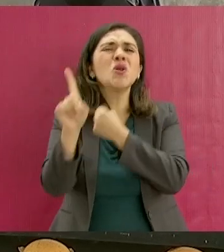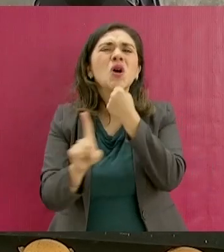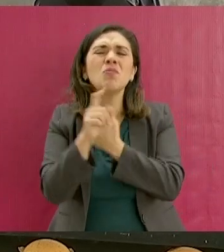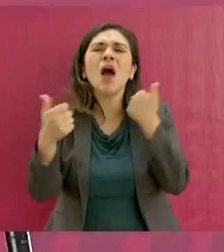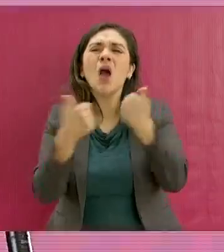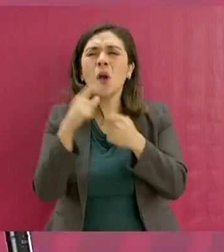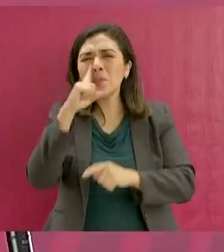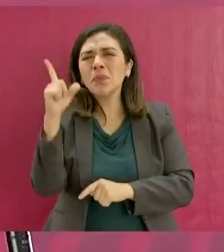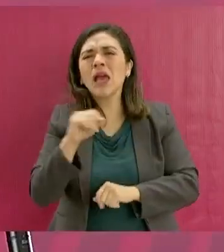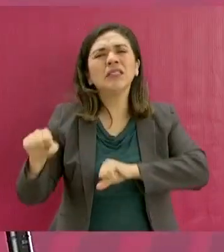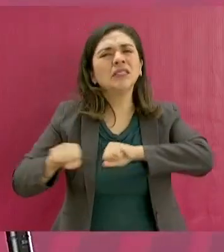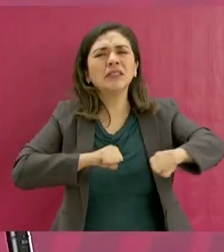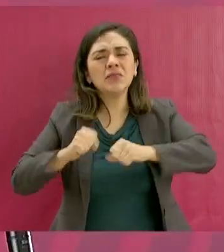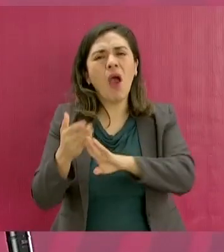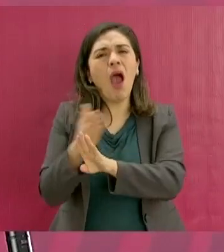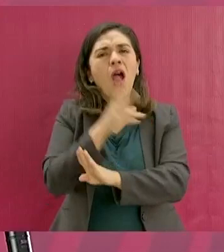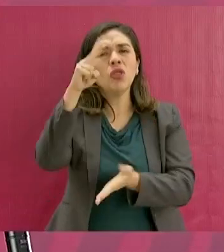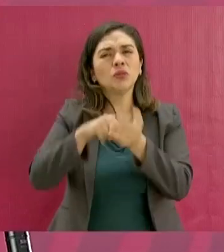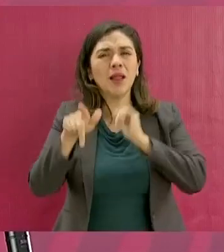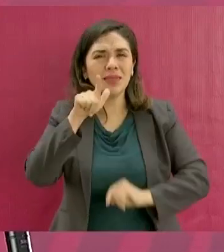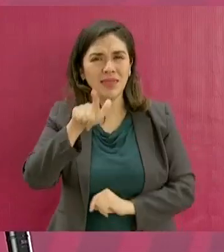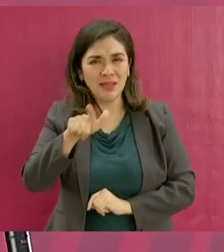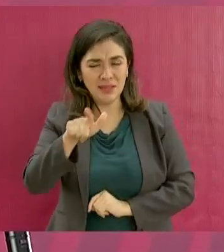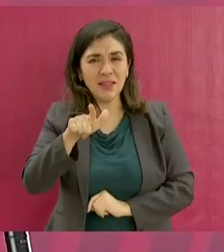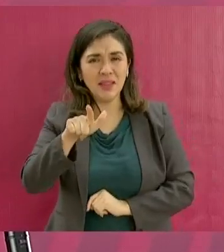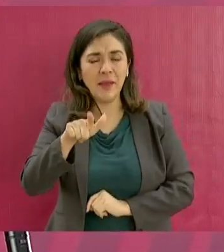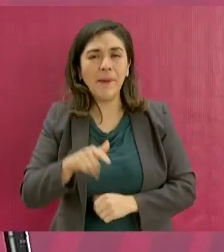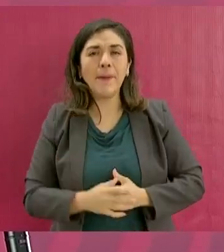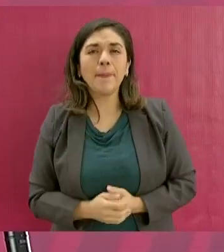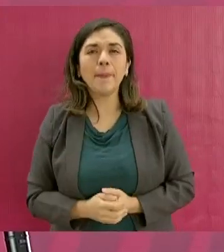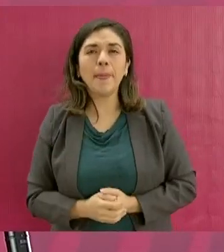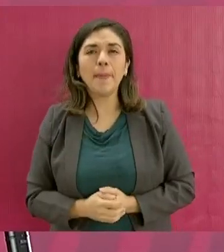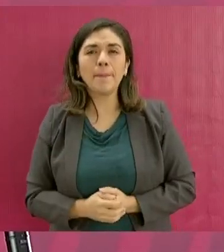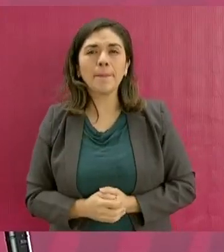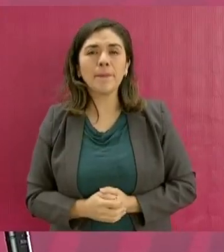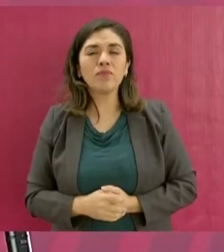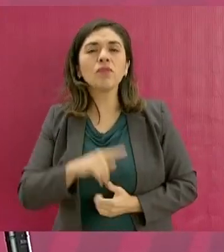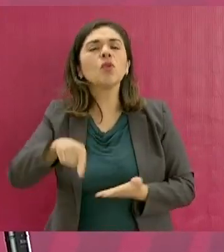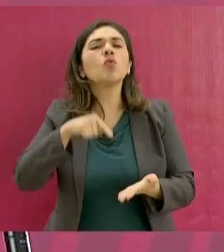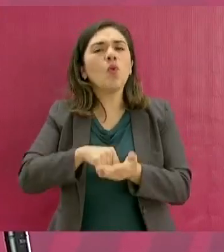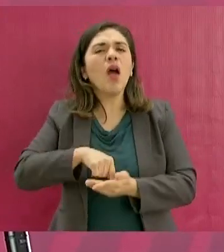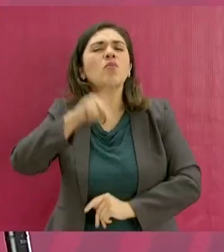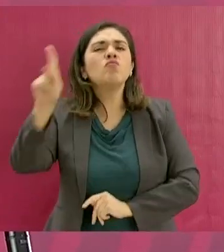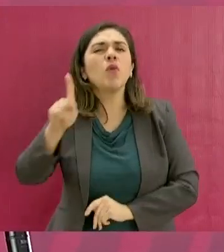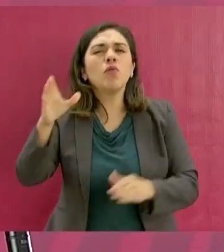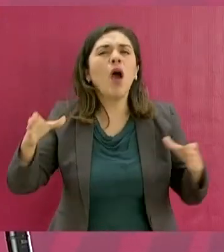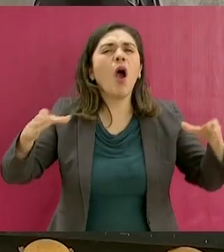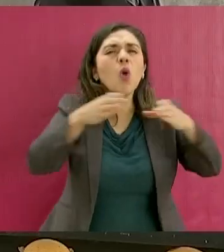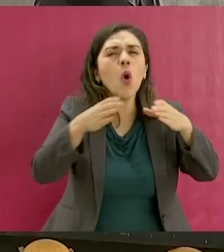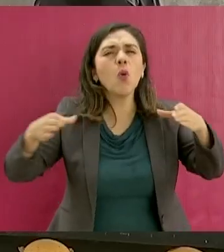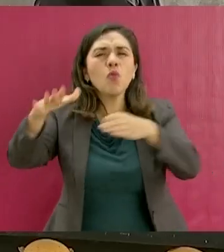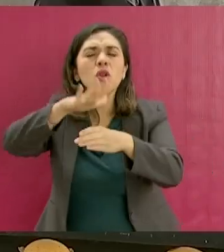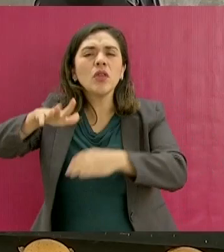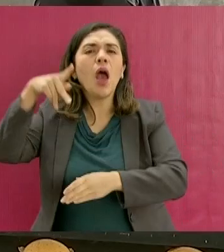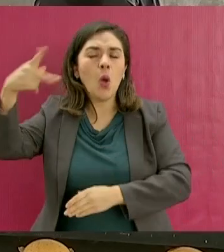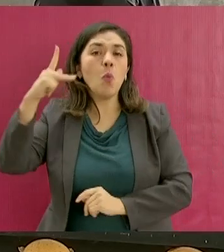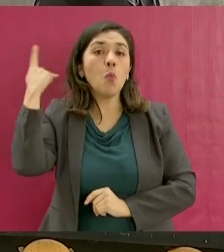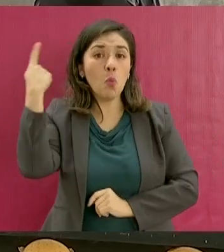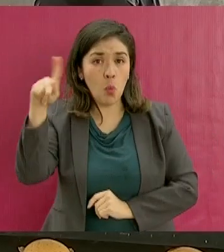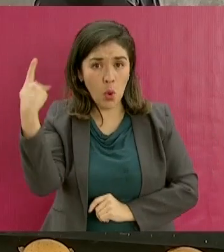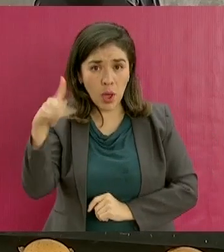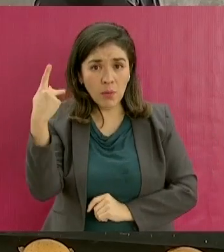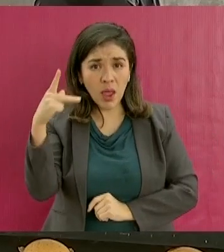del 2017 en comunidades de Puebla